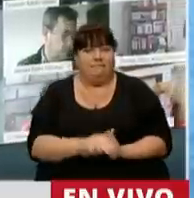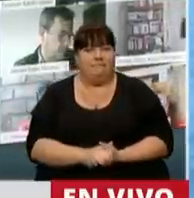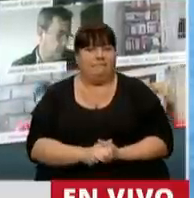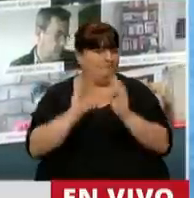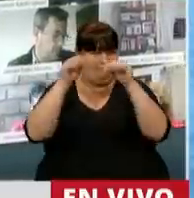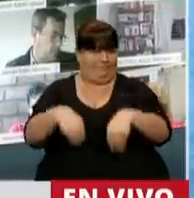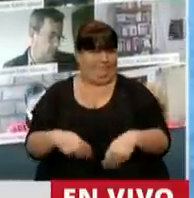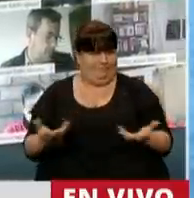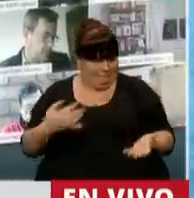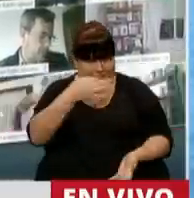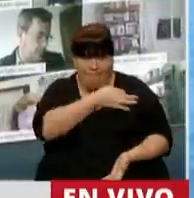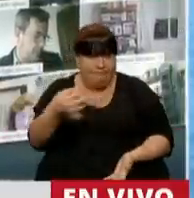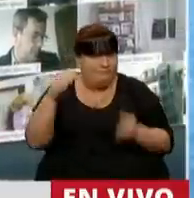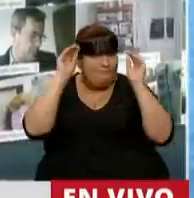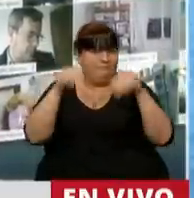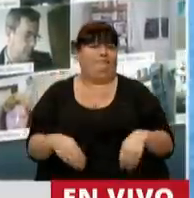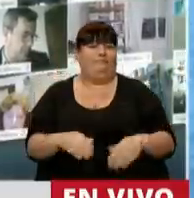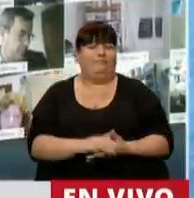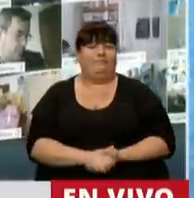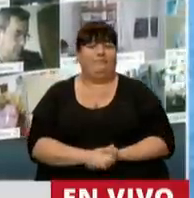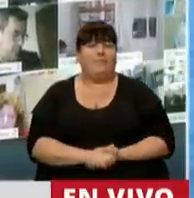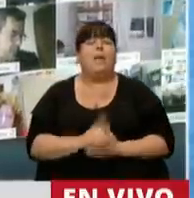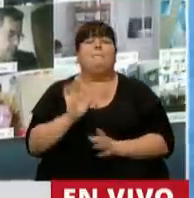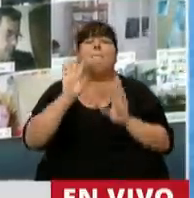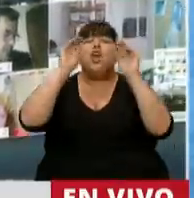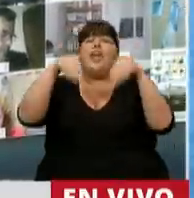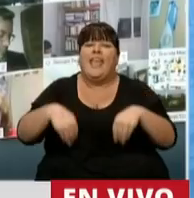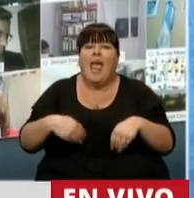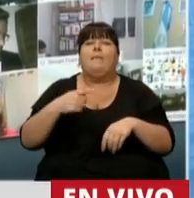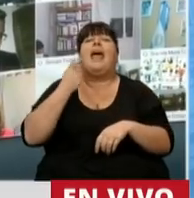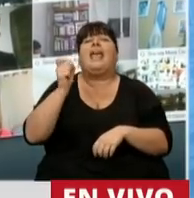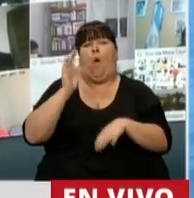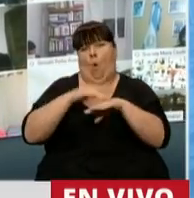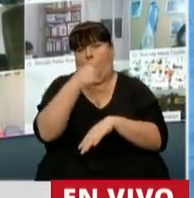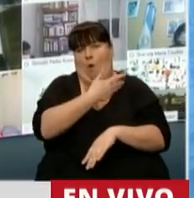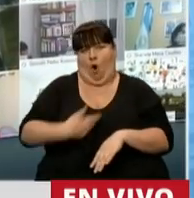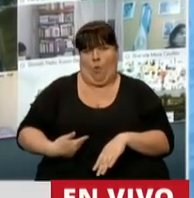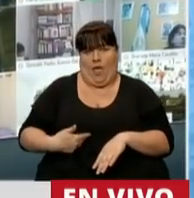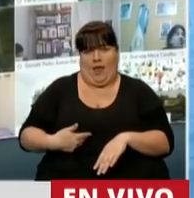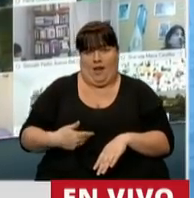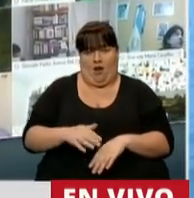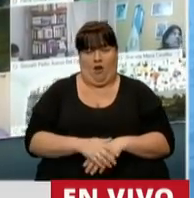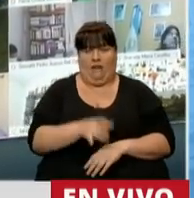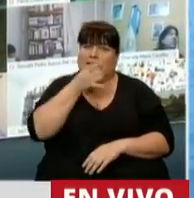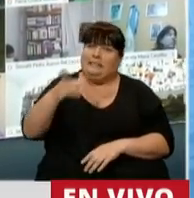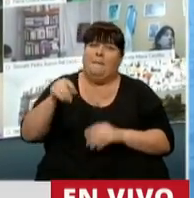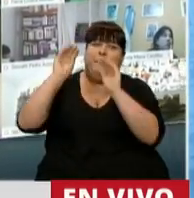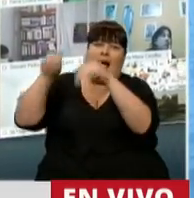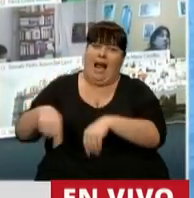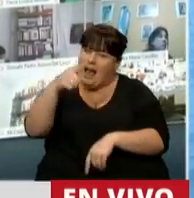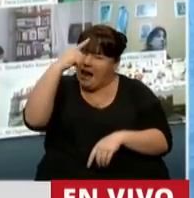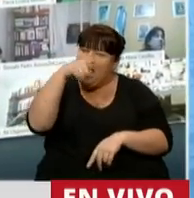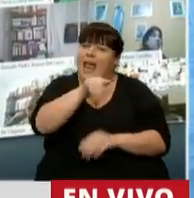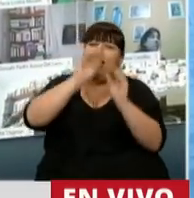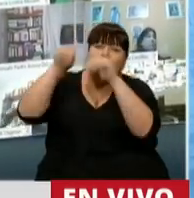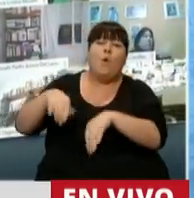La quiebra, efectivamente. Pero la quiebra provocada por el gobierno, esto es lo que hay que meterse en la cabeza,